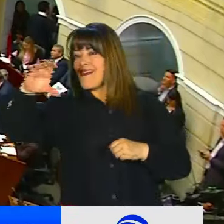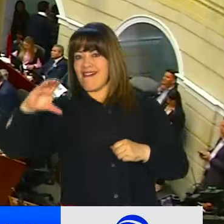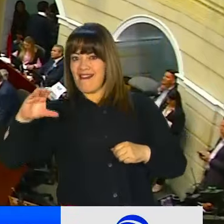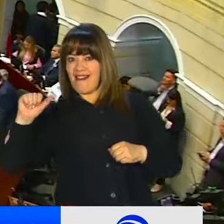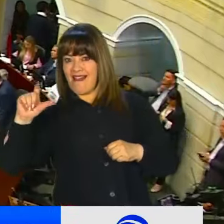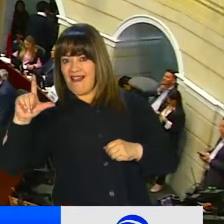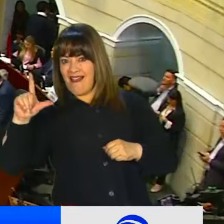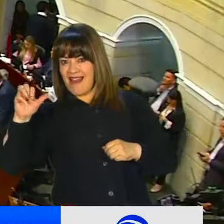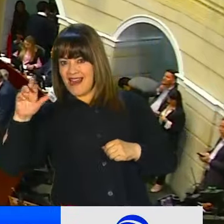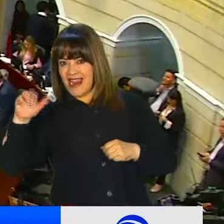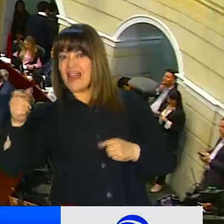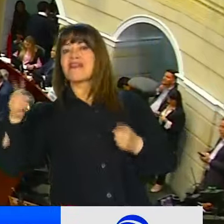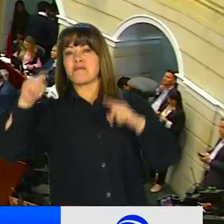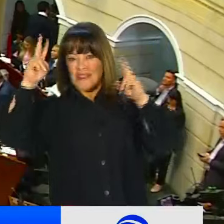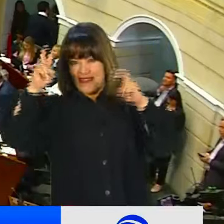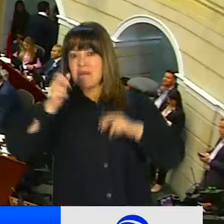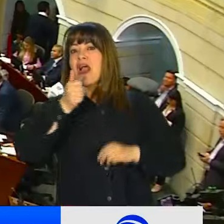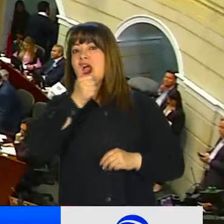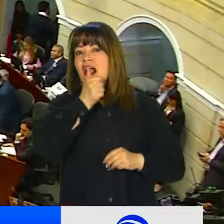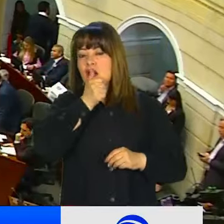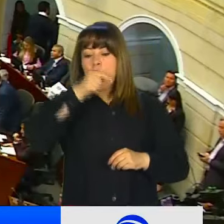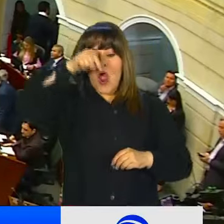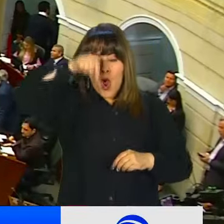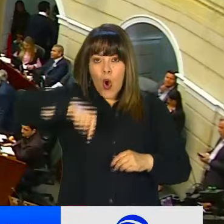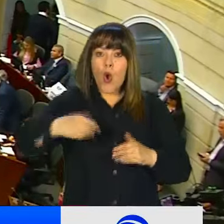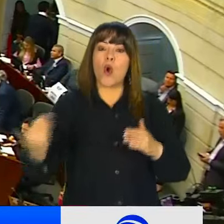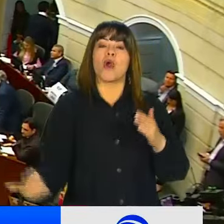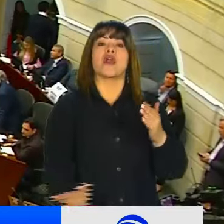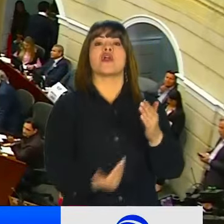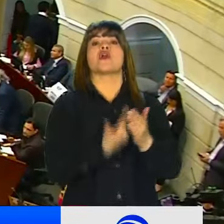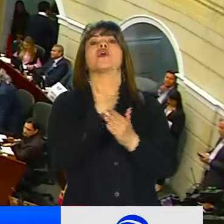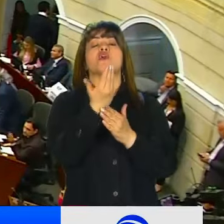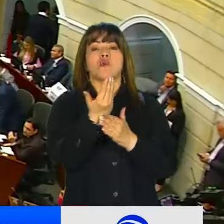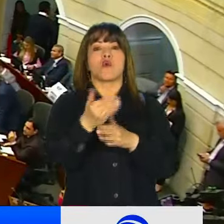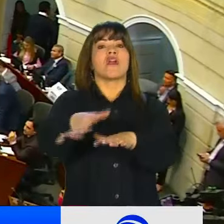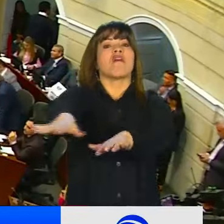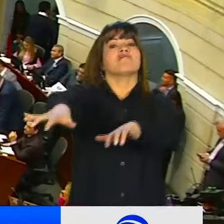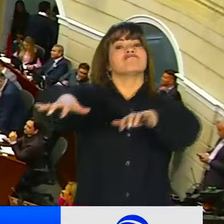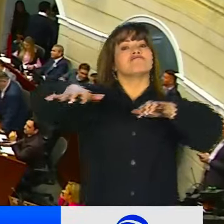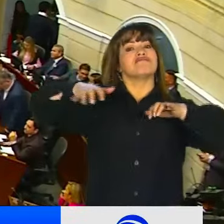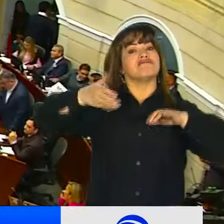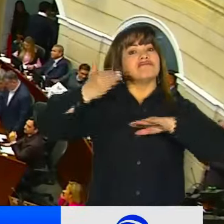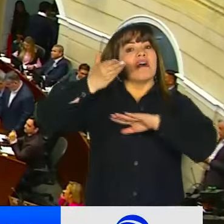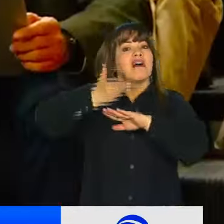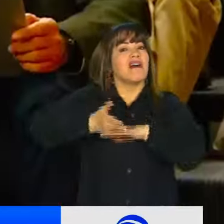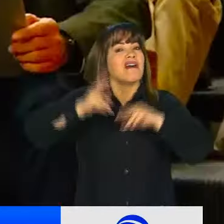de los senadores. Hoy se presentó una nueva audiencia pública con este tema.